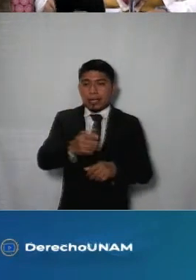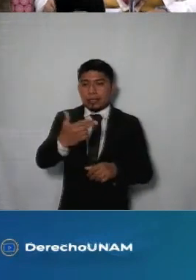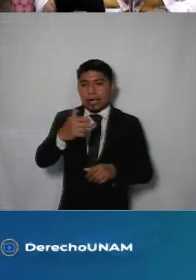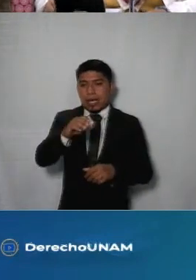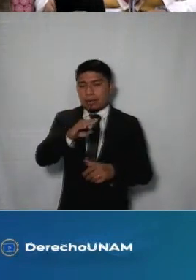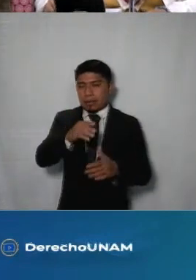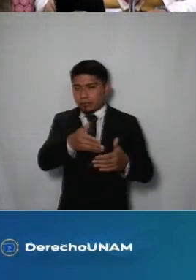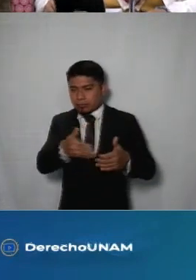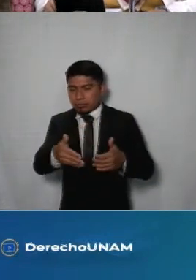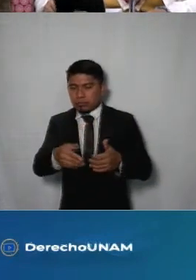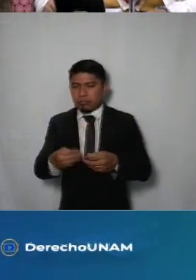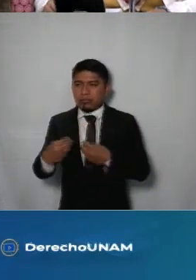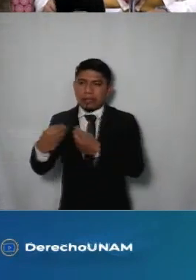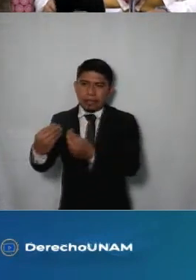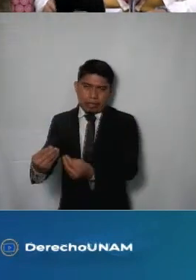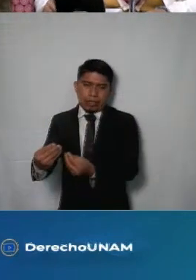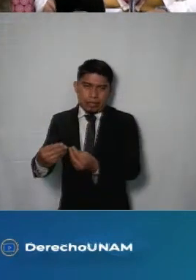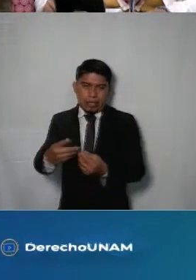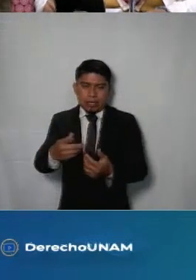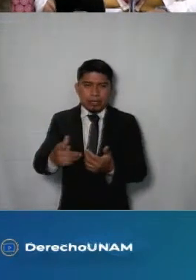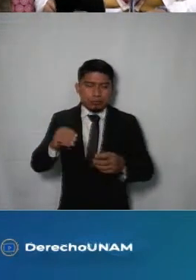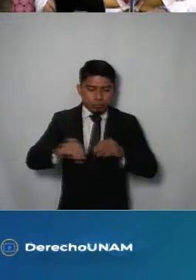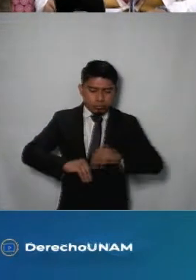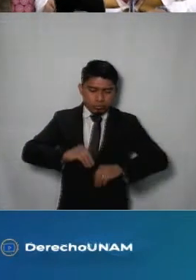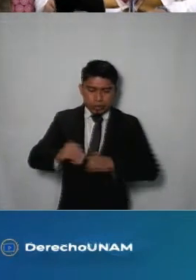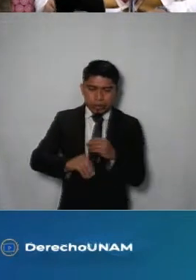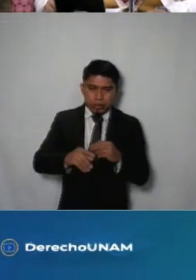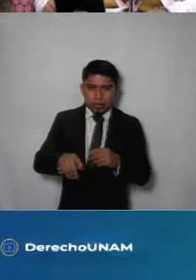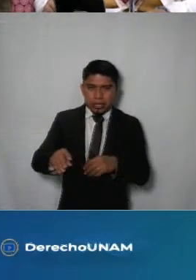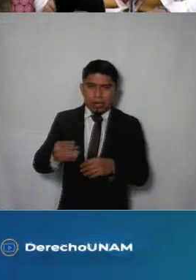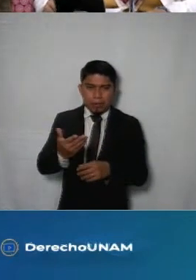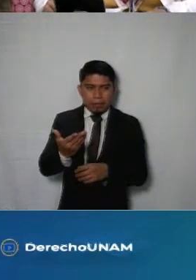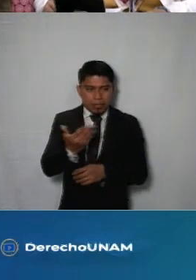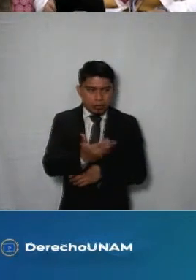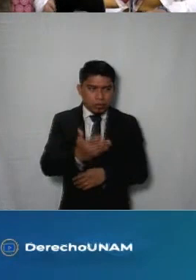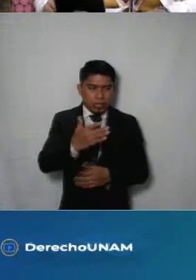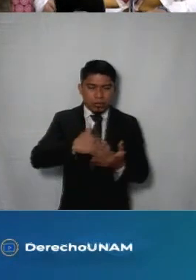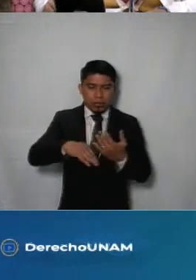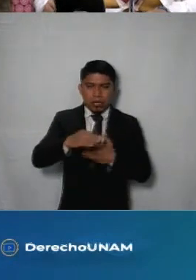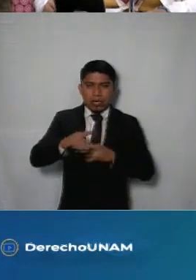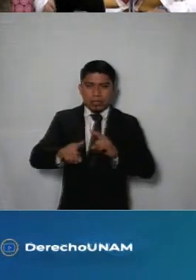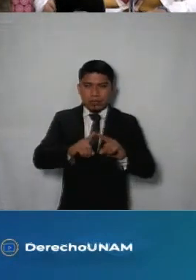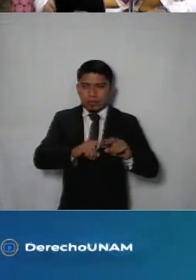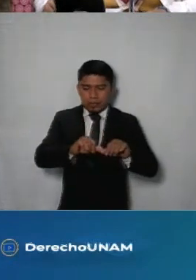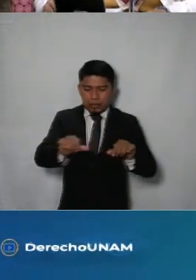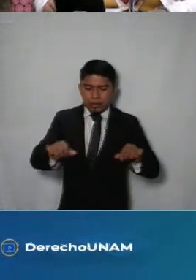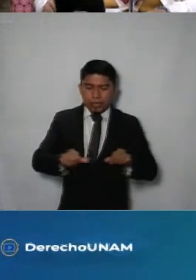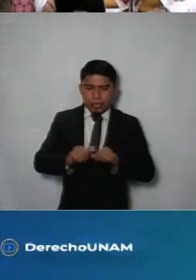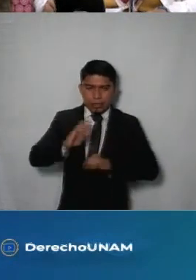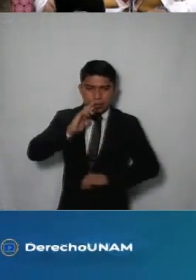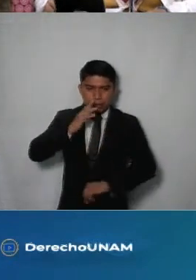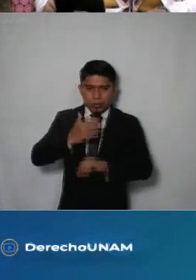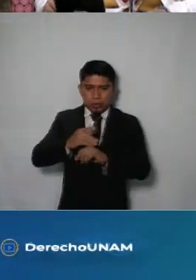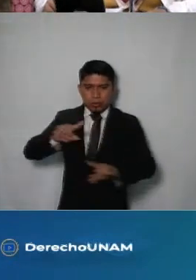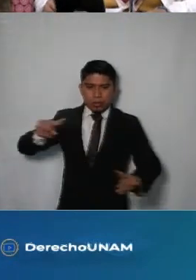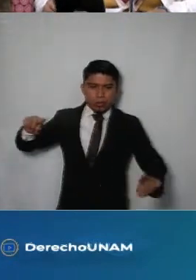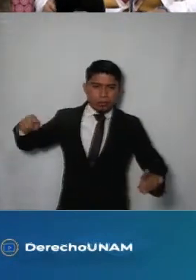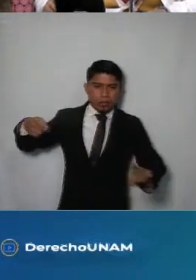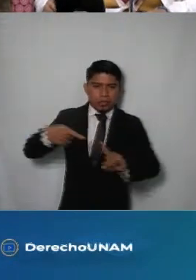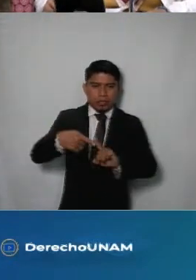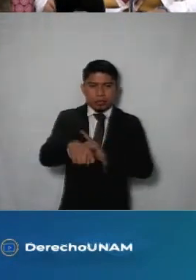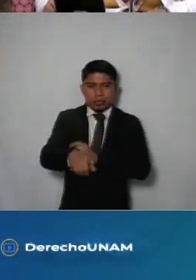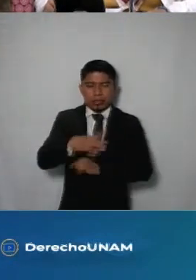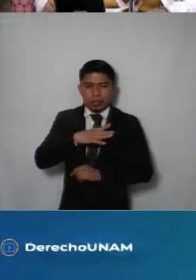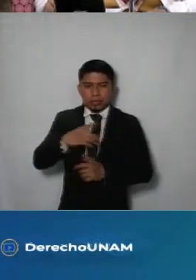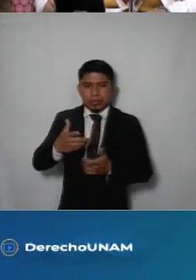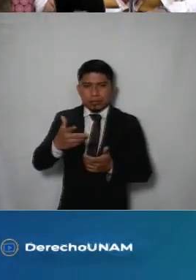días hábiles esa respuesta deberá ser generada después de turnar la solicitud a todas las áreas competentes con el objetivo